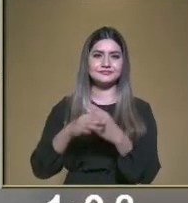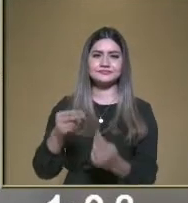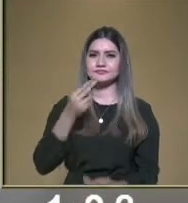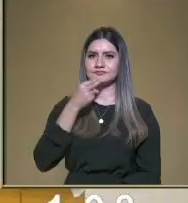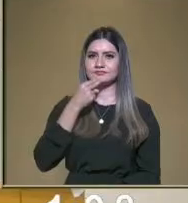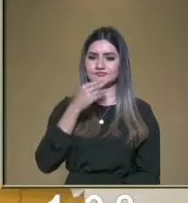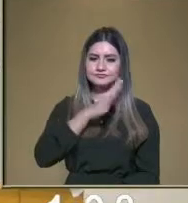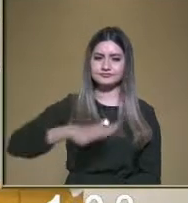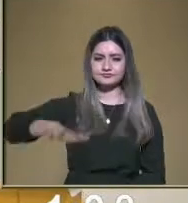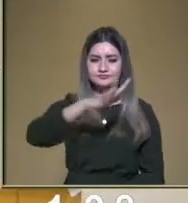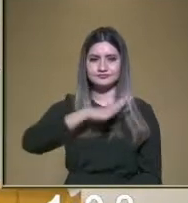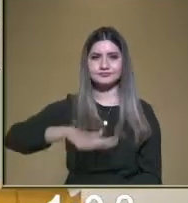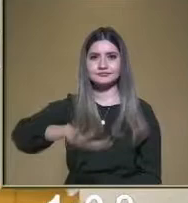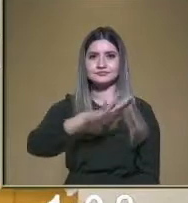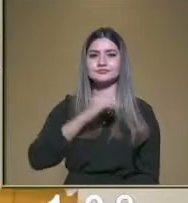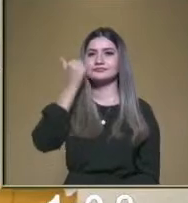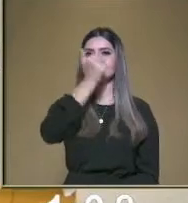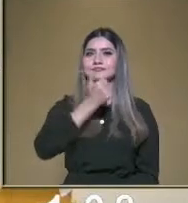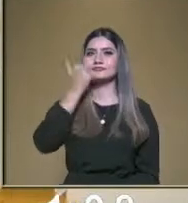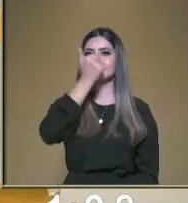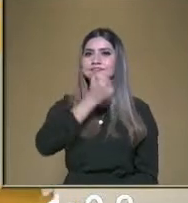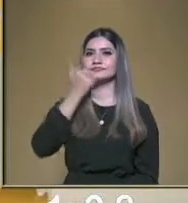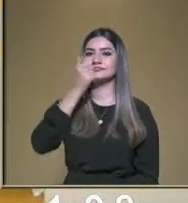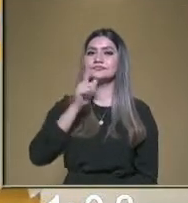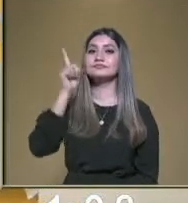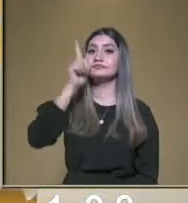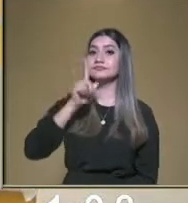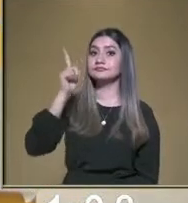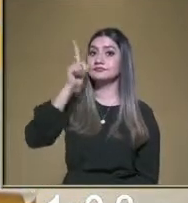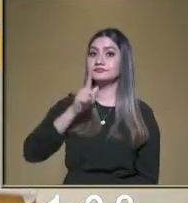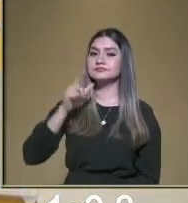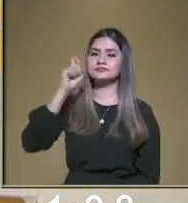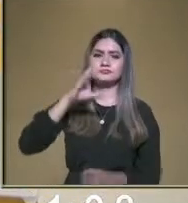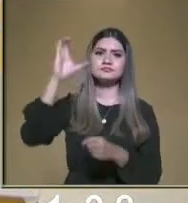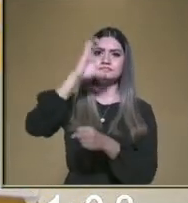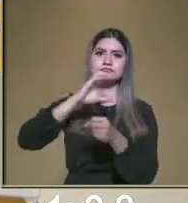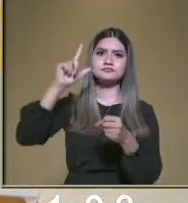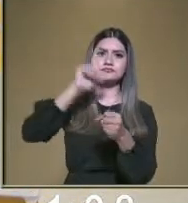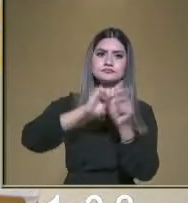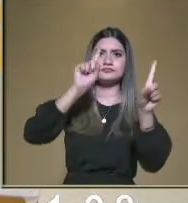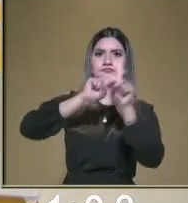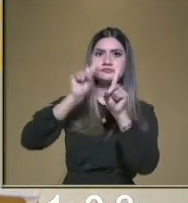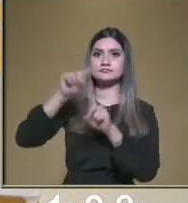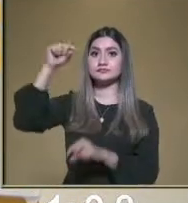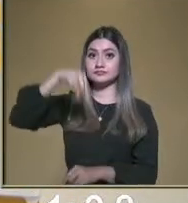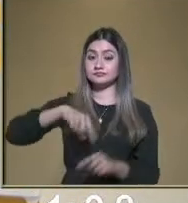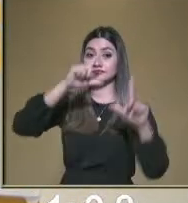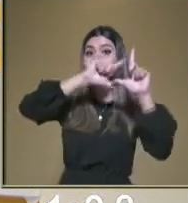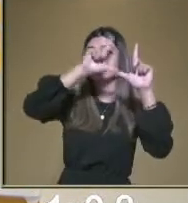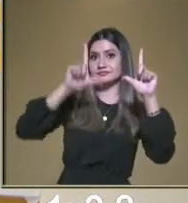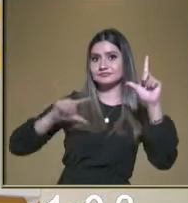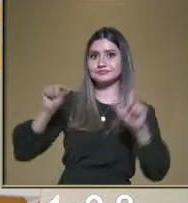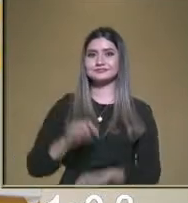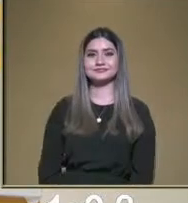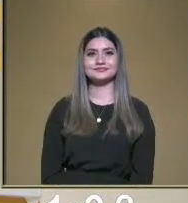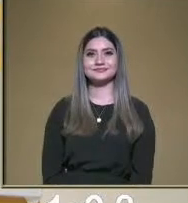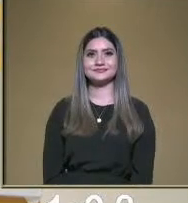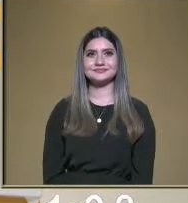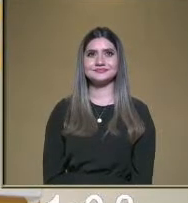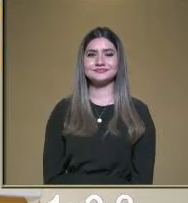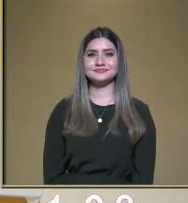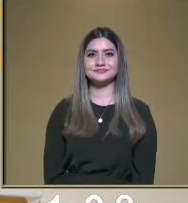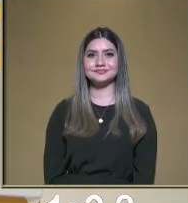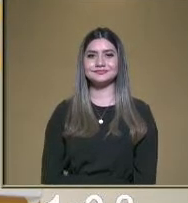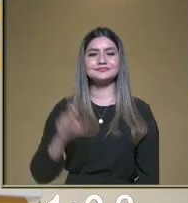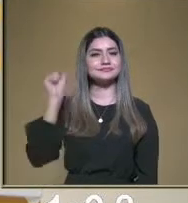trabajar la diversidad lingüística y cultural que existe en nuestro país, ¿verdad? Y desde luego que también aquí